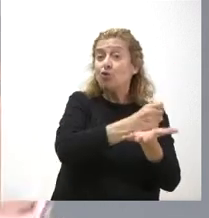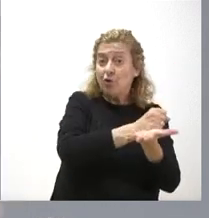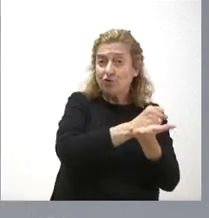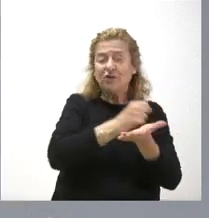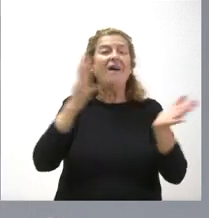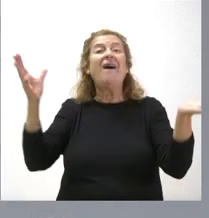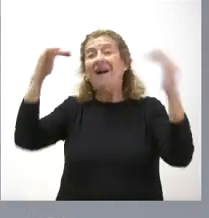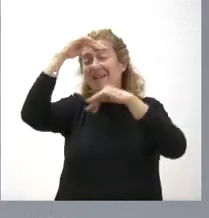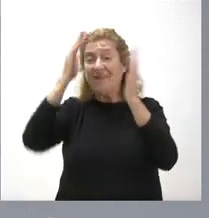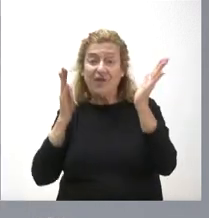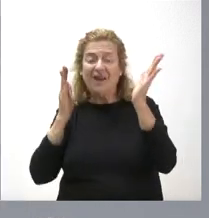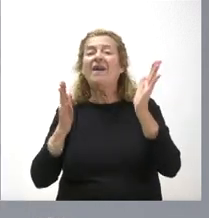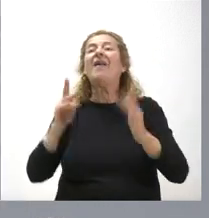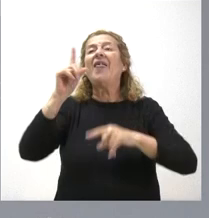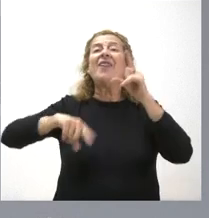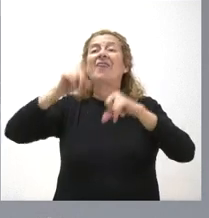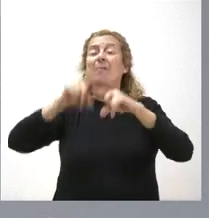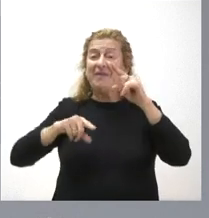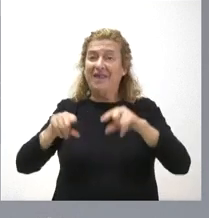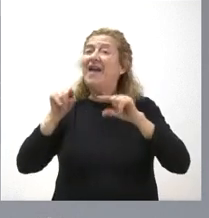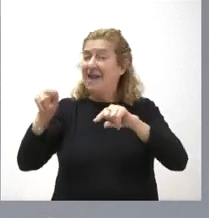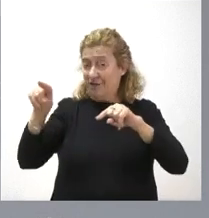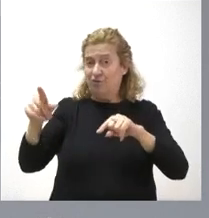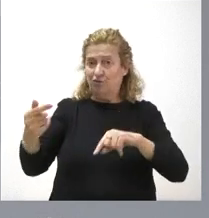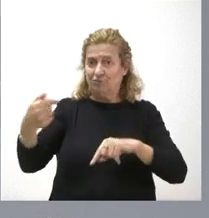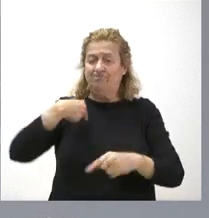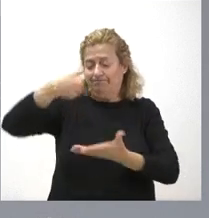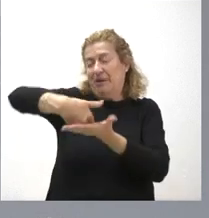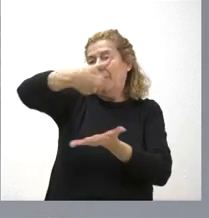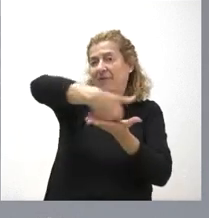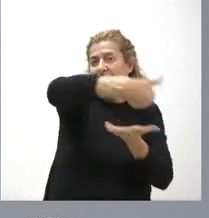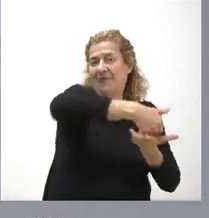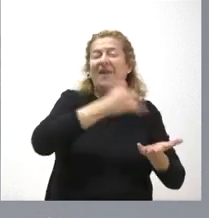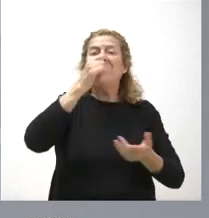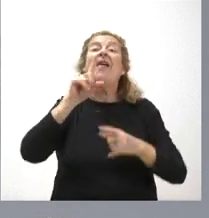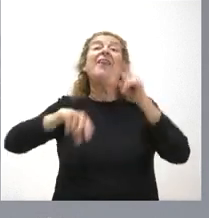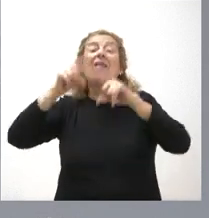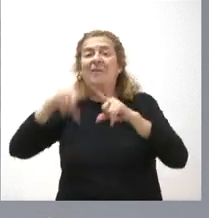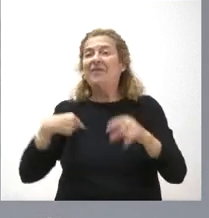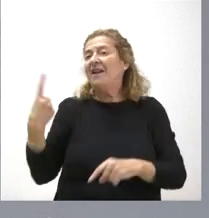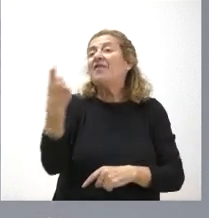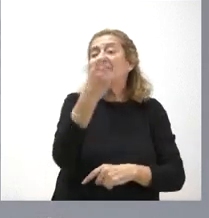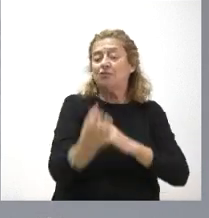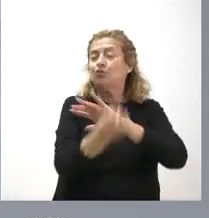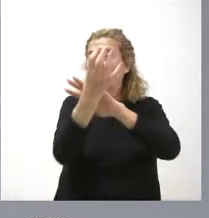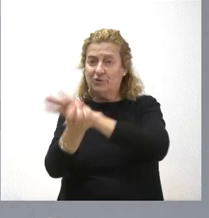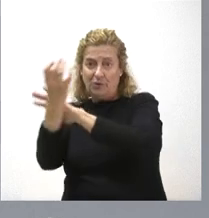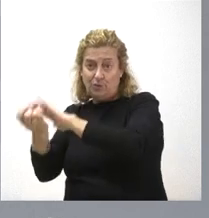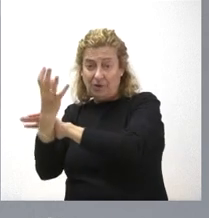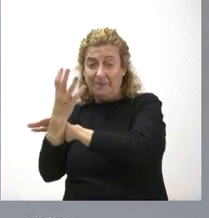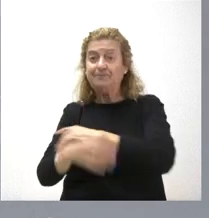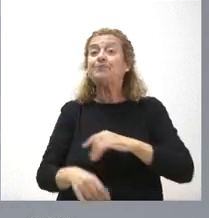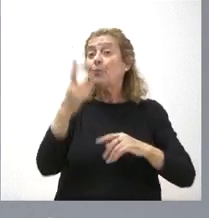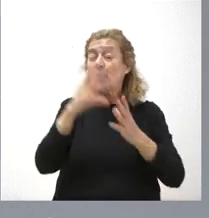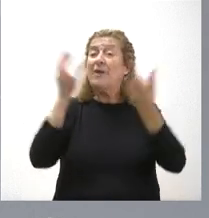atender en función de lo que ellos nos van demandando y en función de las necesidades que van surgiendo. Un